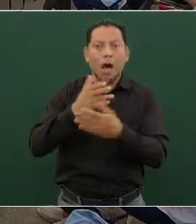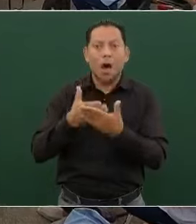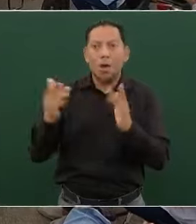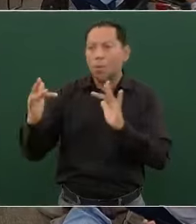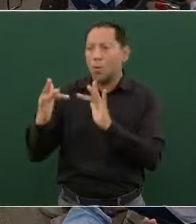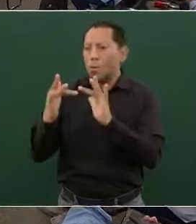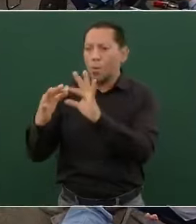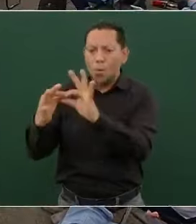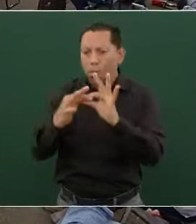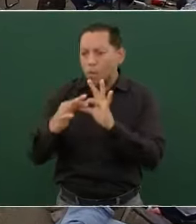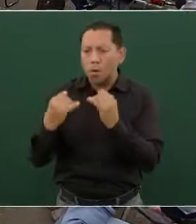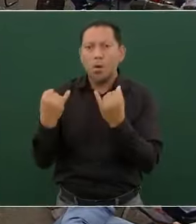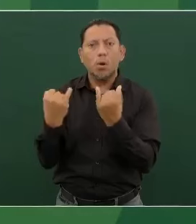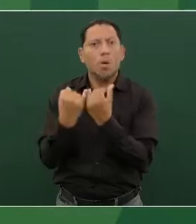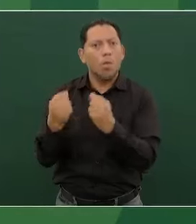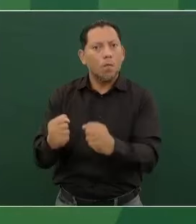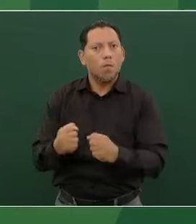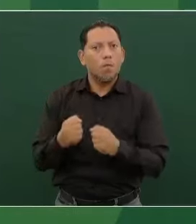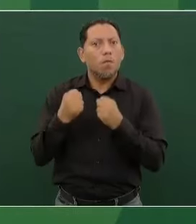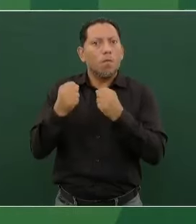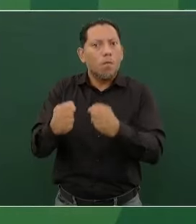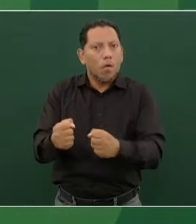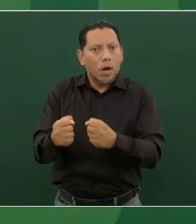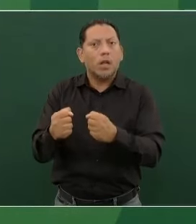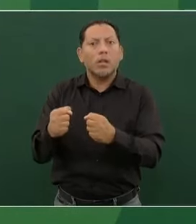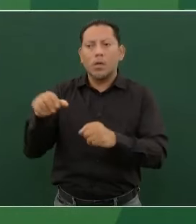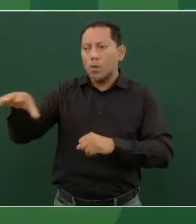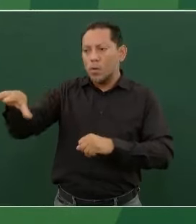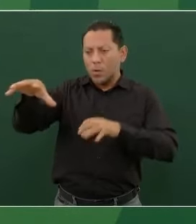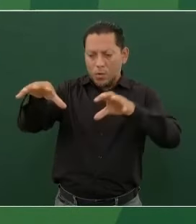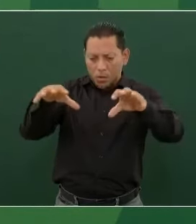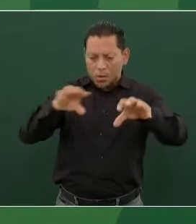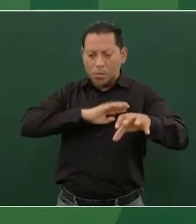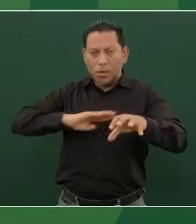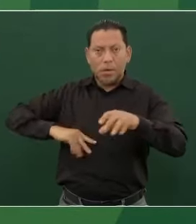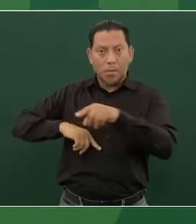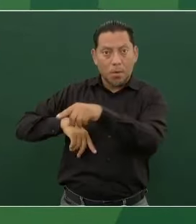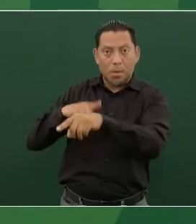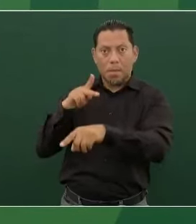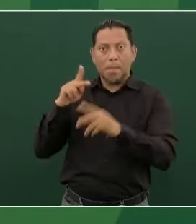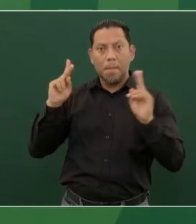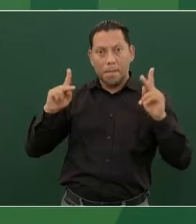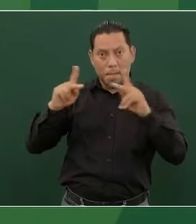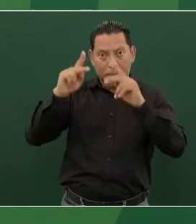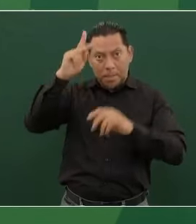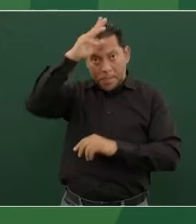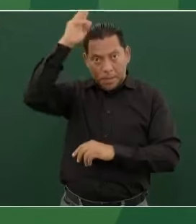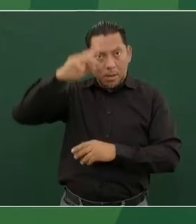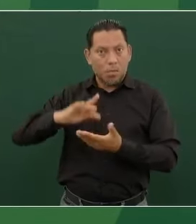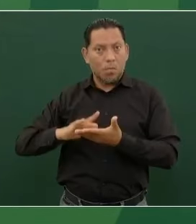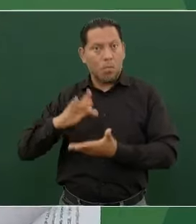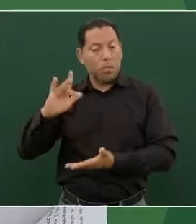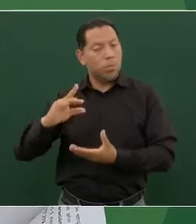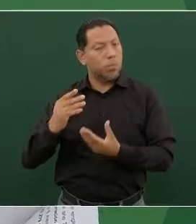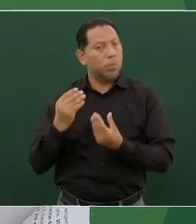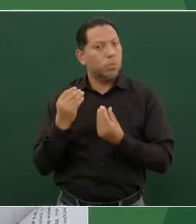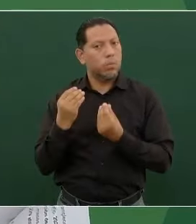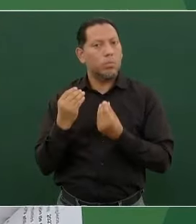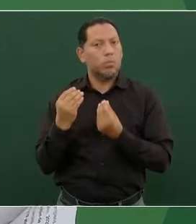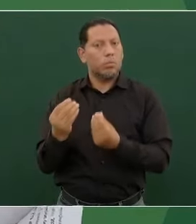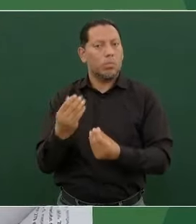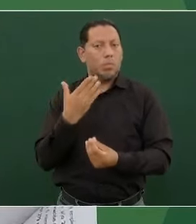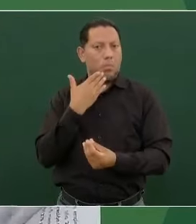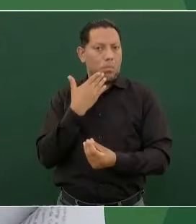que también ha fortalecido la cohesión social de la región de Palenque, gracias a esta obra insignia en materia